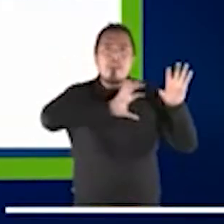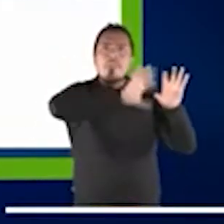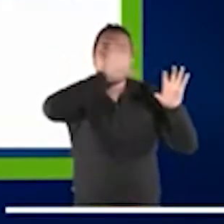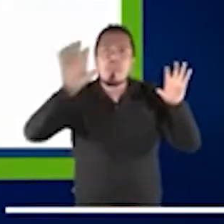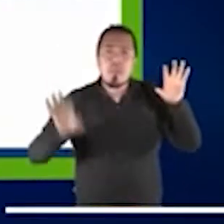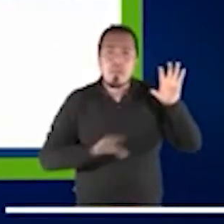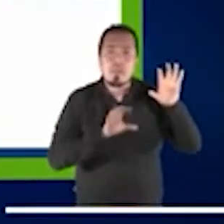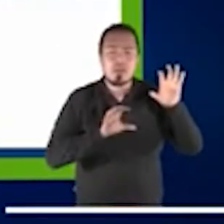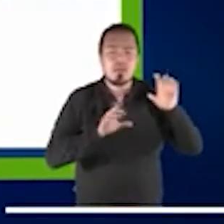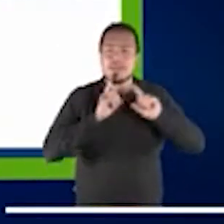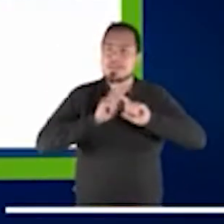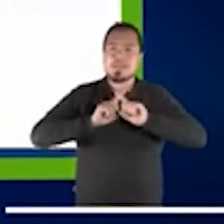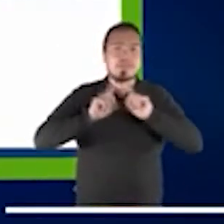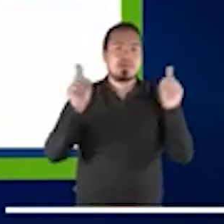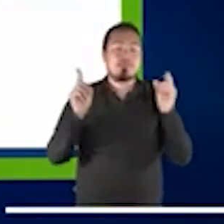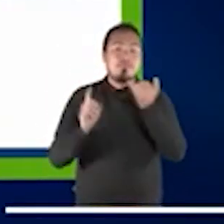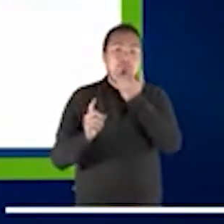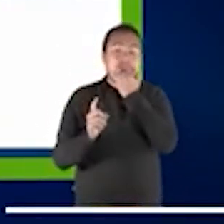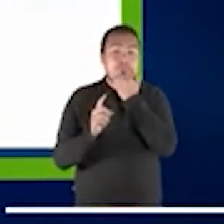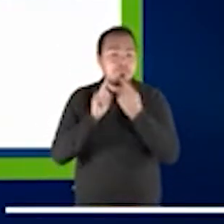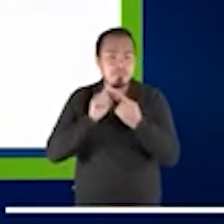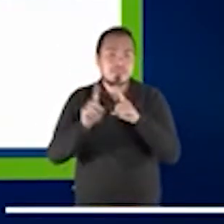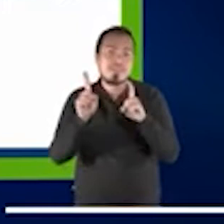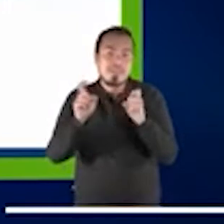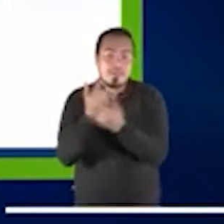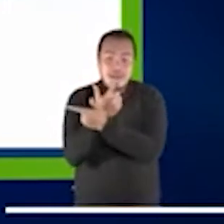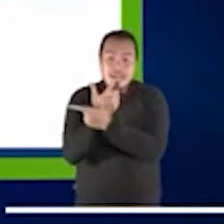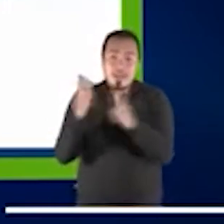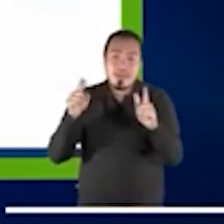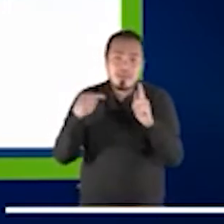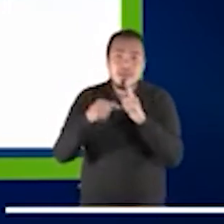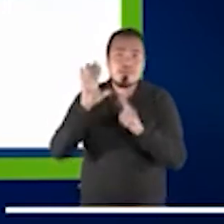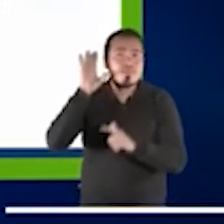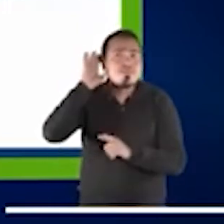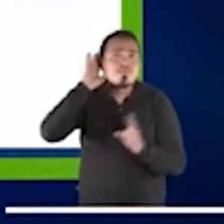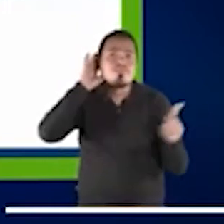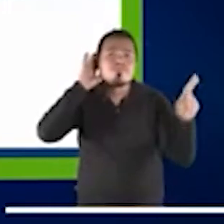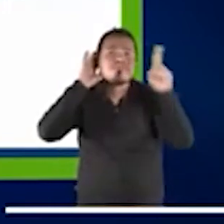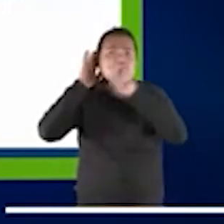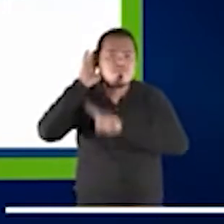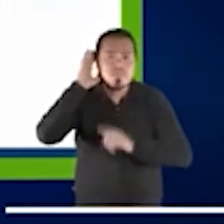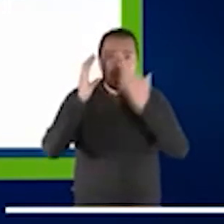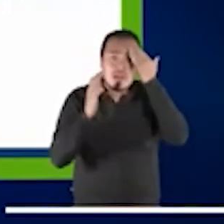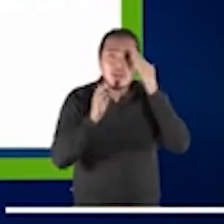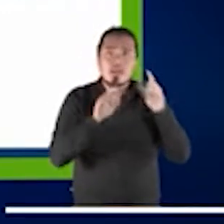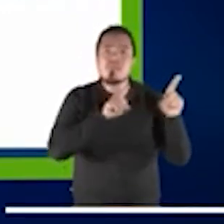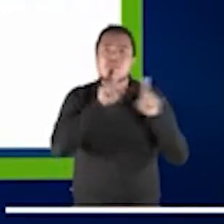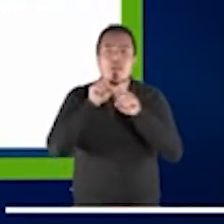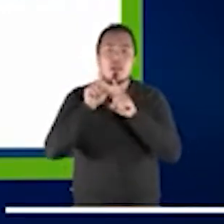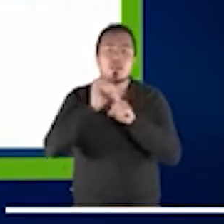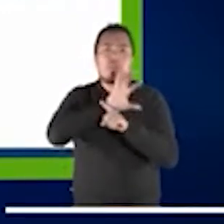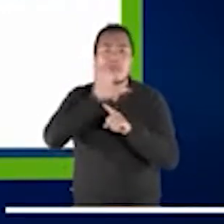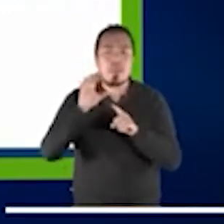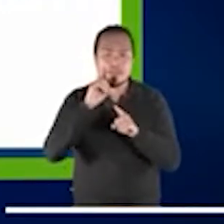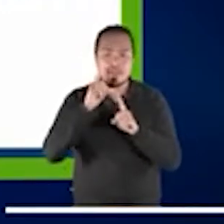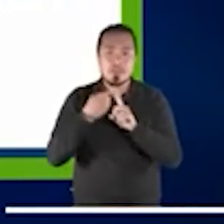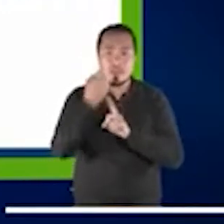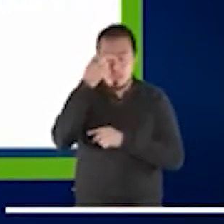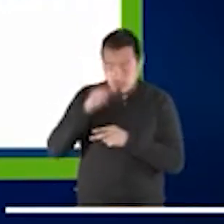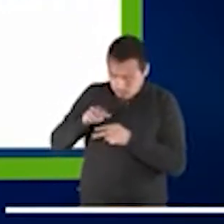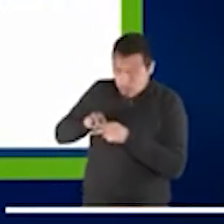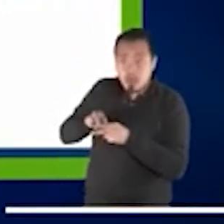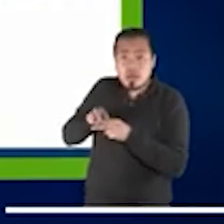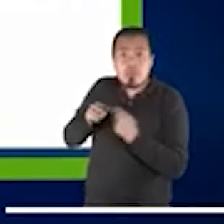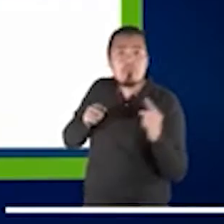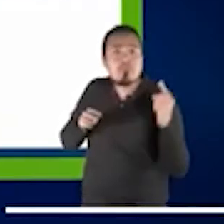que la privación de libertad sigue siendo en muchos países como una medida de primer recurso y no de último